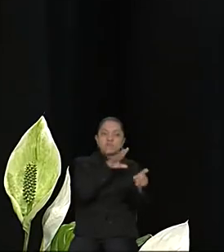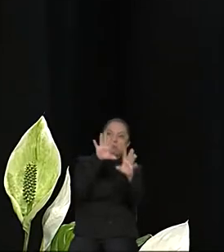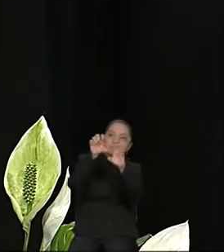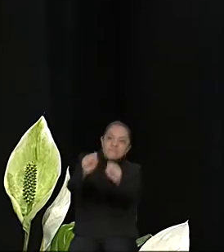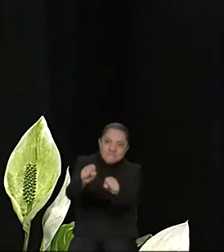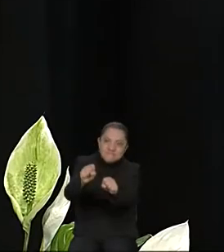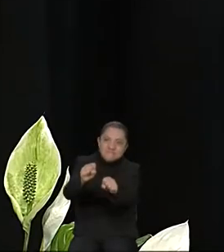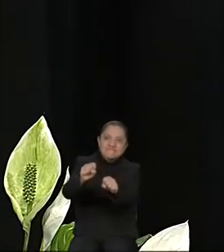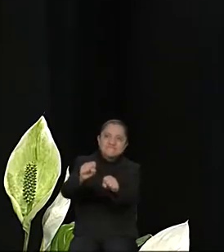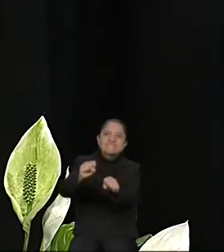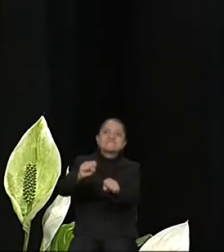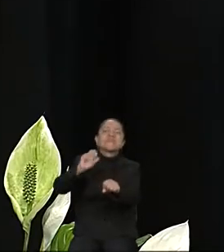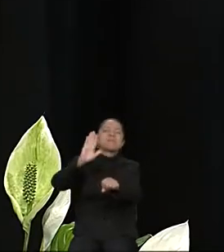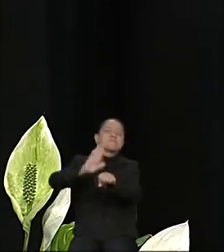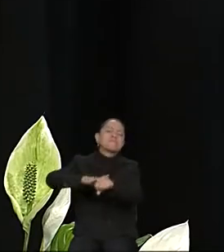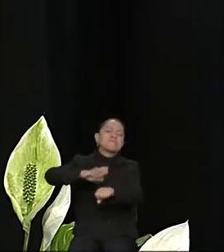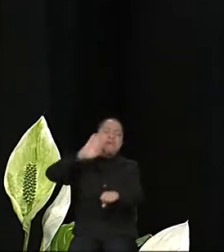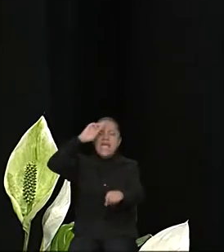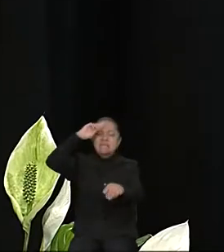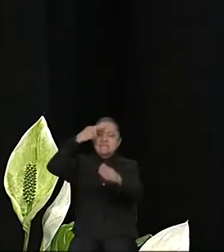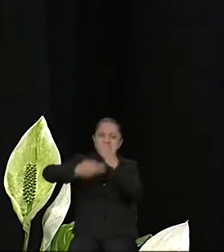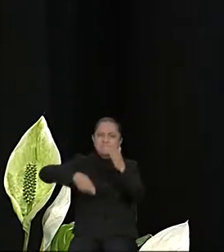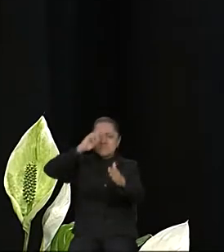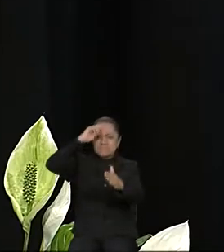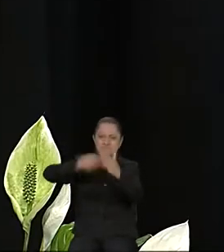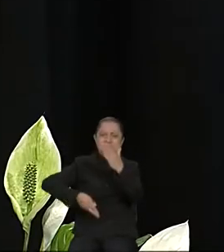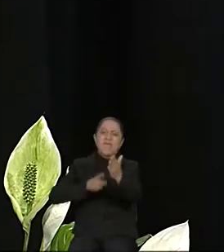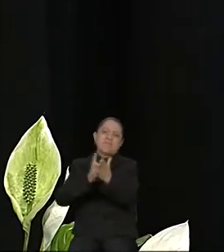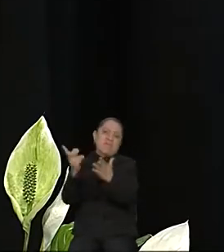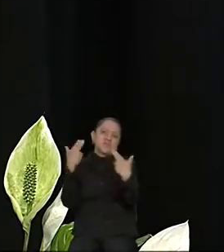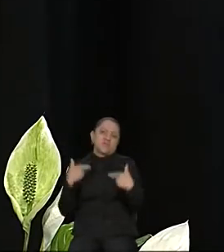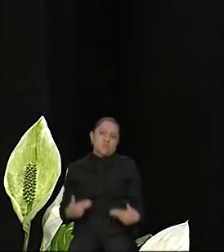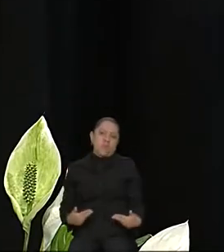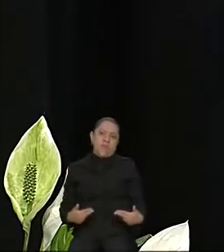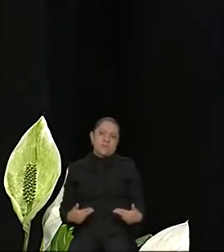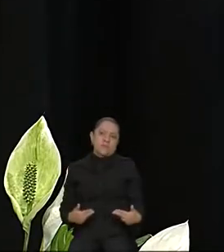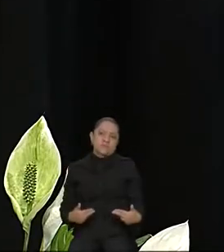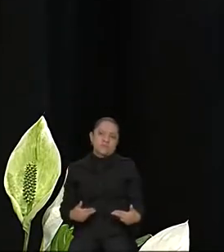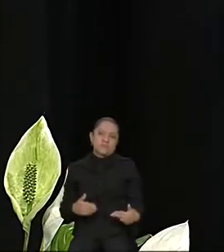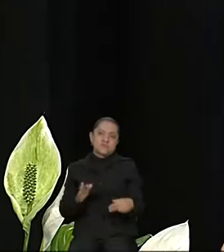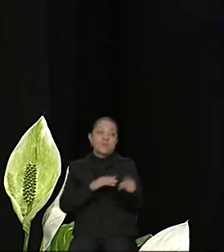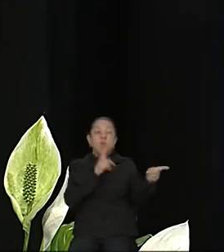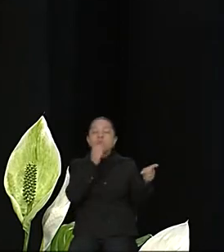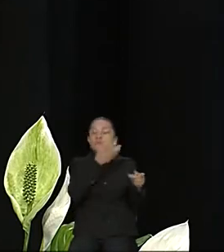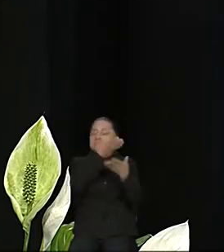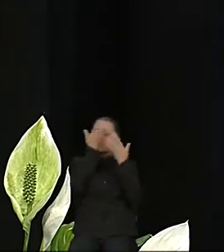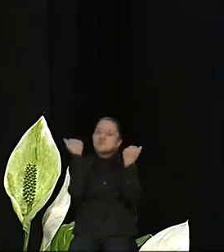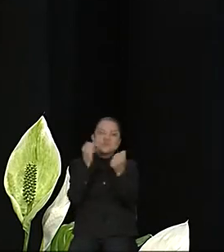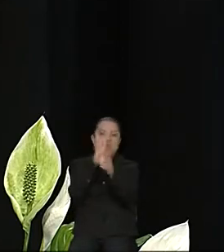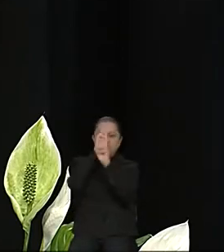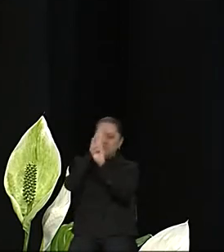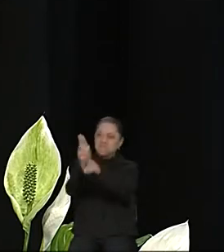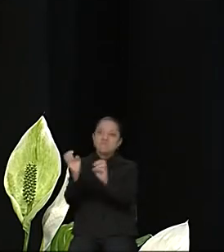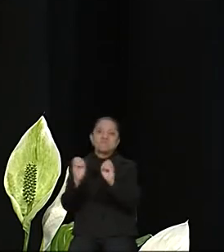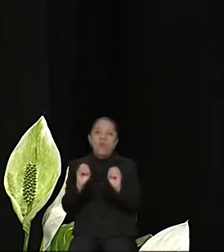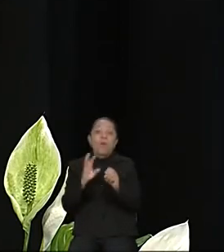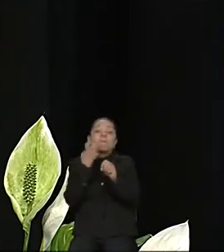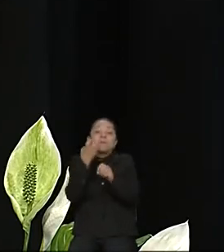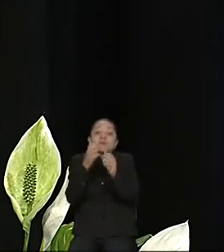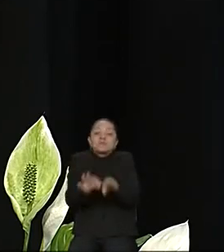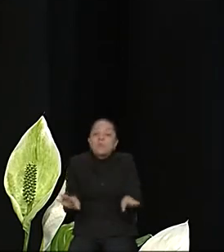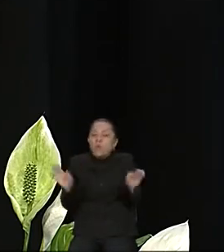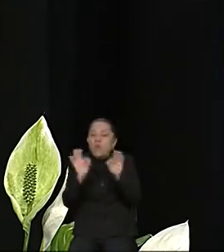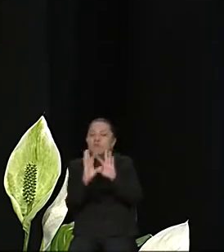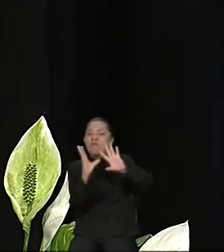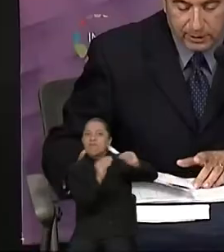y creo que es muy importante que se haga esta y que se dé esta capacitación hacia los policías